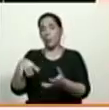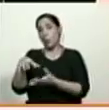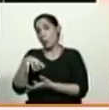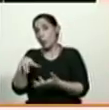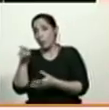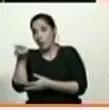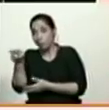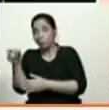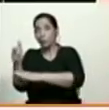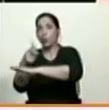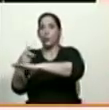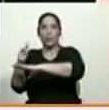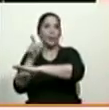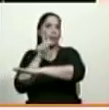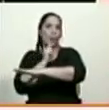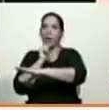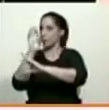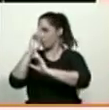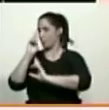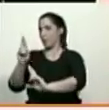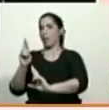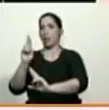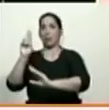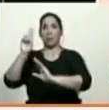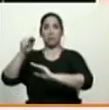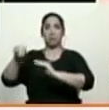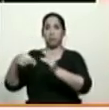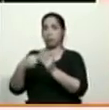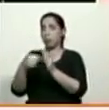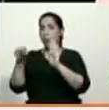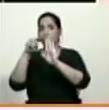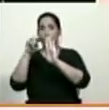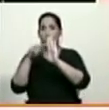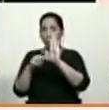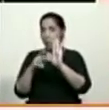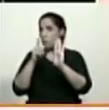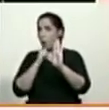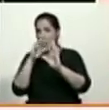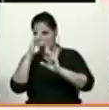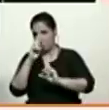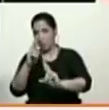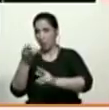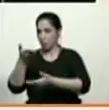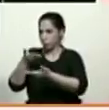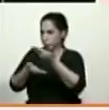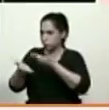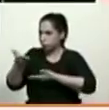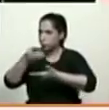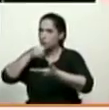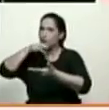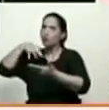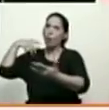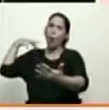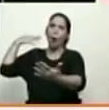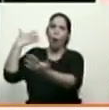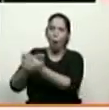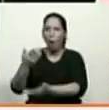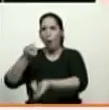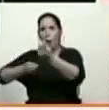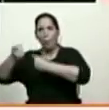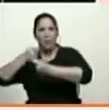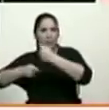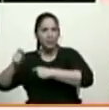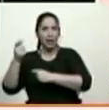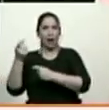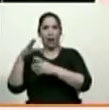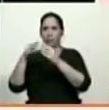este gobierno que no respeta ningún tipo de norma, que no respeta ni siquiera las relaciones históricas, comerciales, de hermandad, de